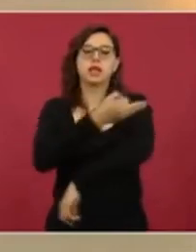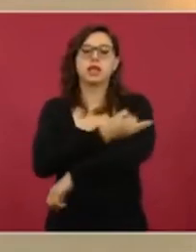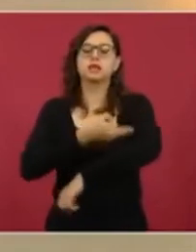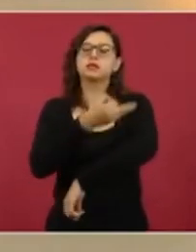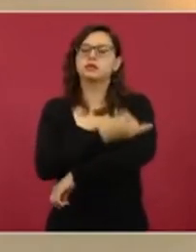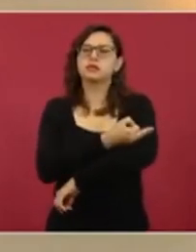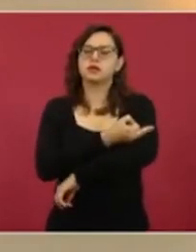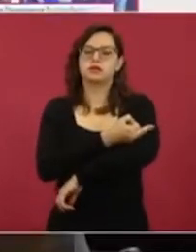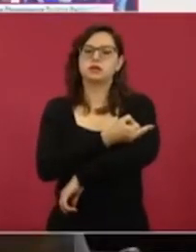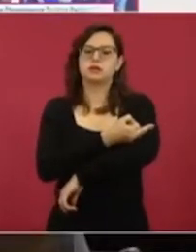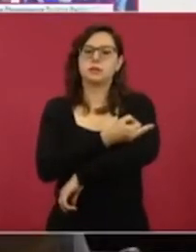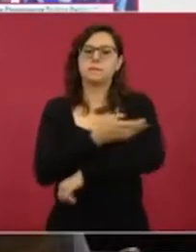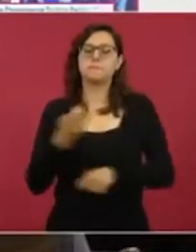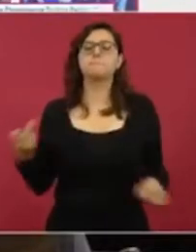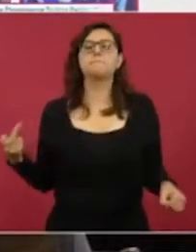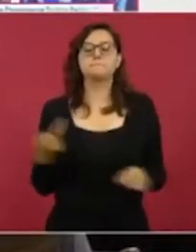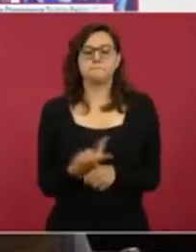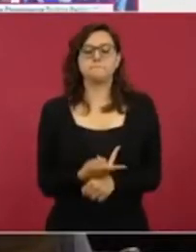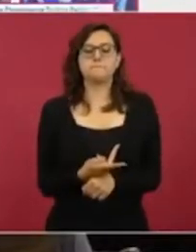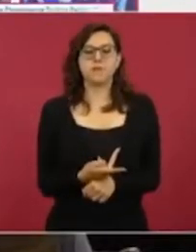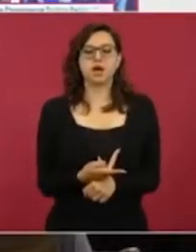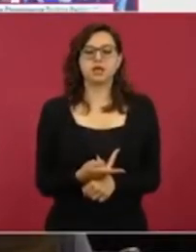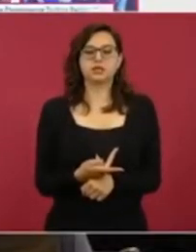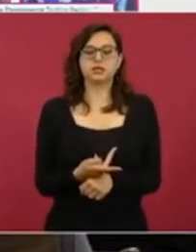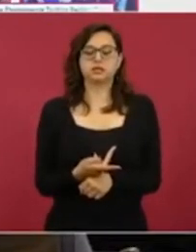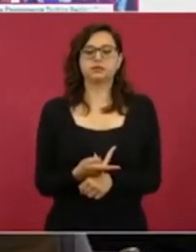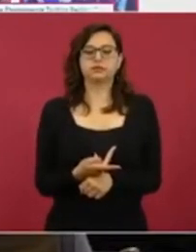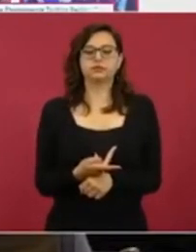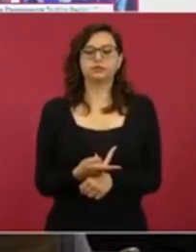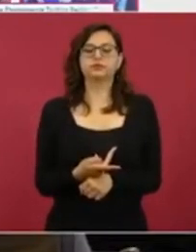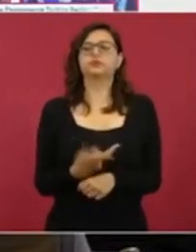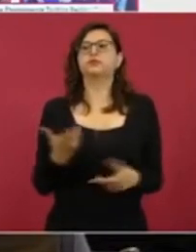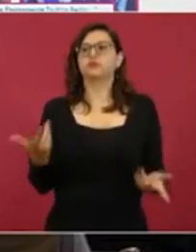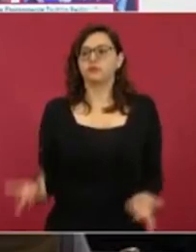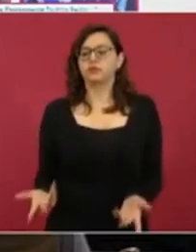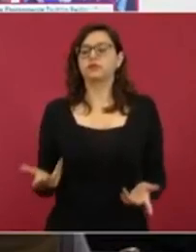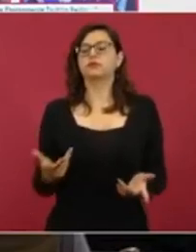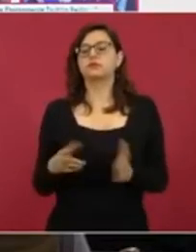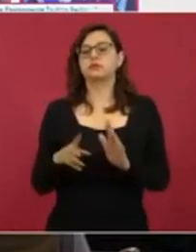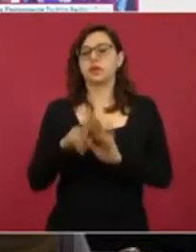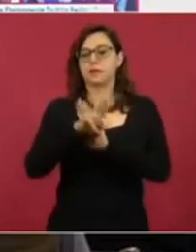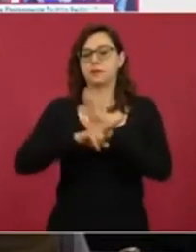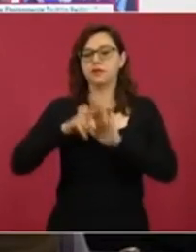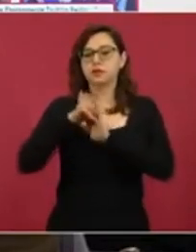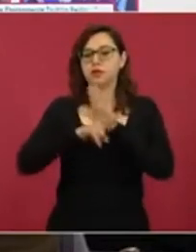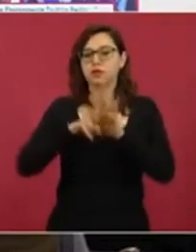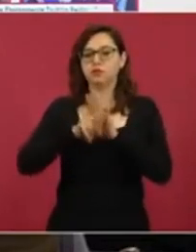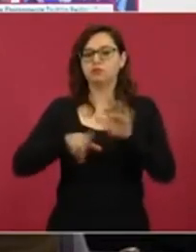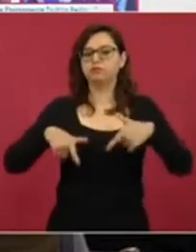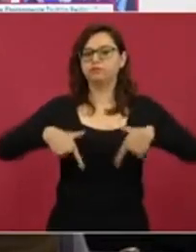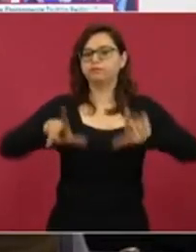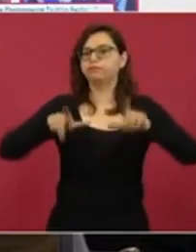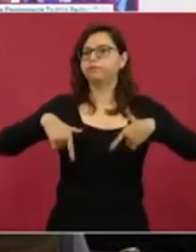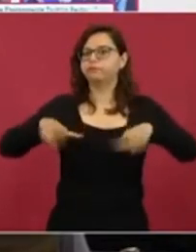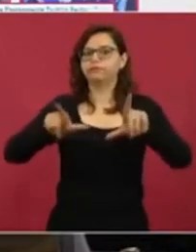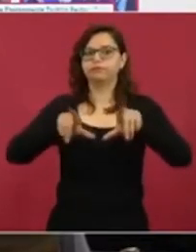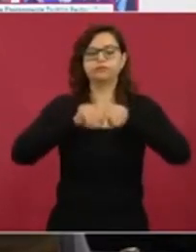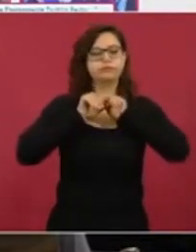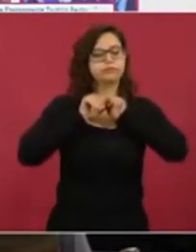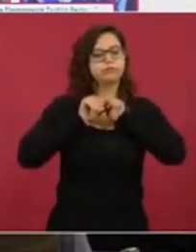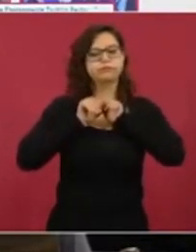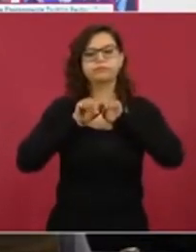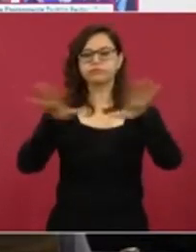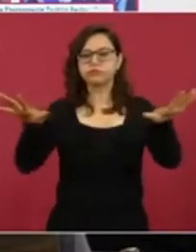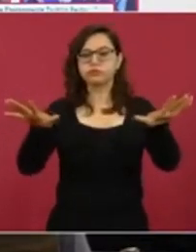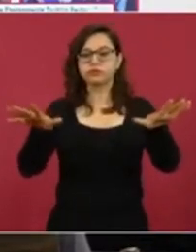Hubo previamente a esto la circulación de diferentes videos en redes sociales y como el propio